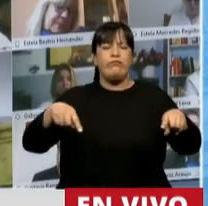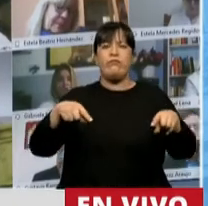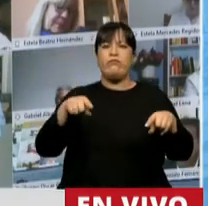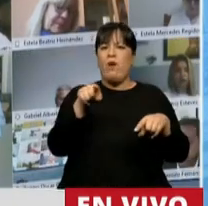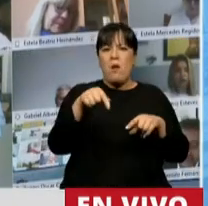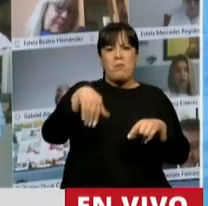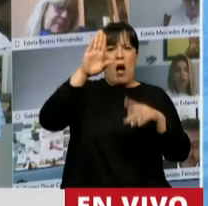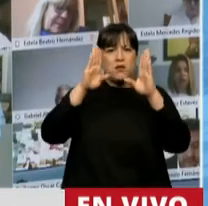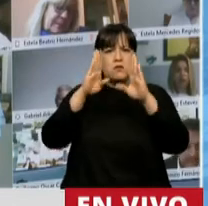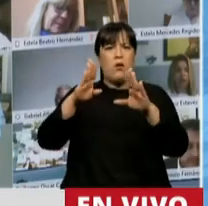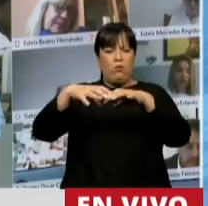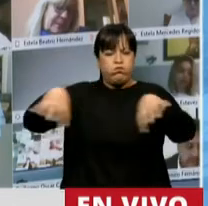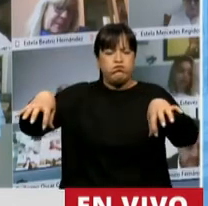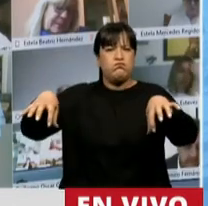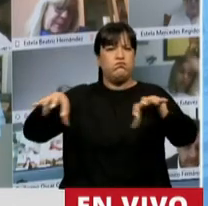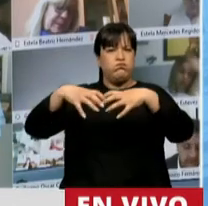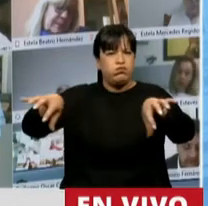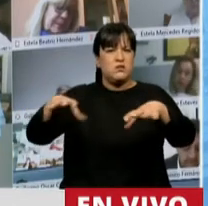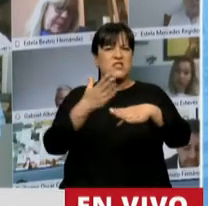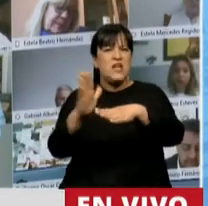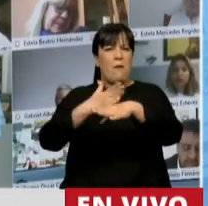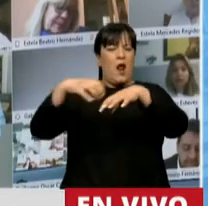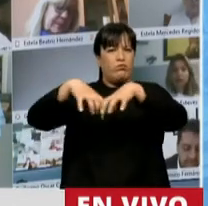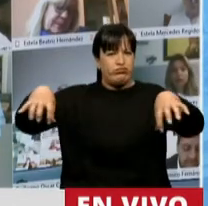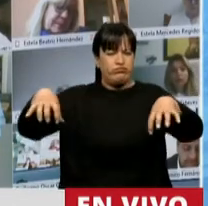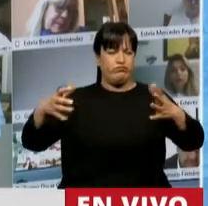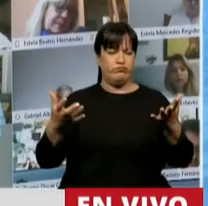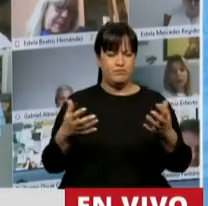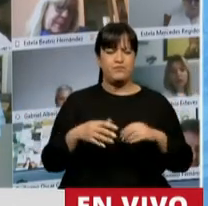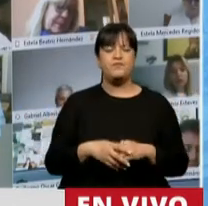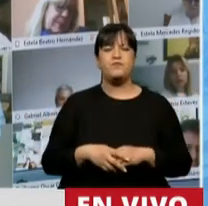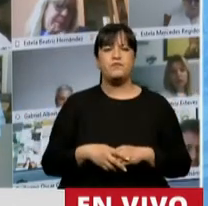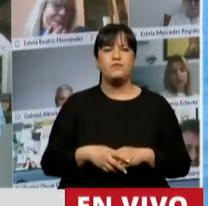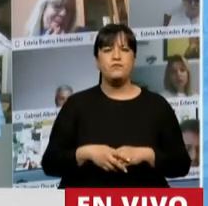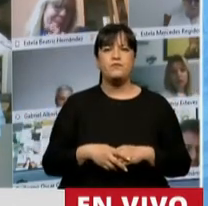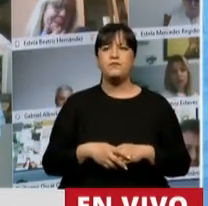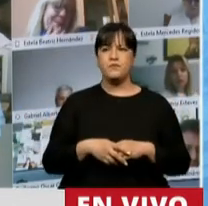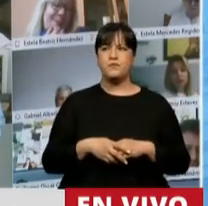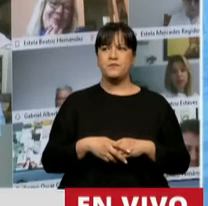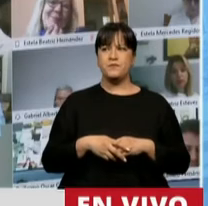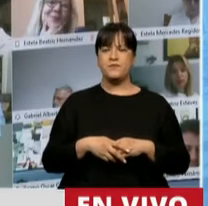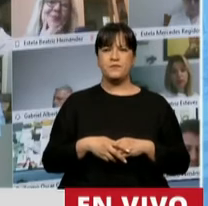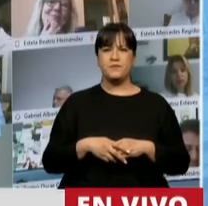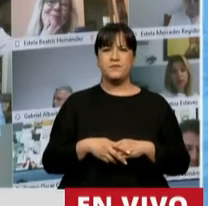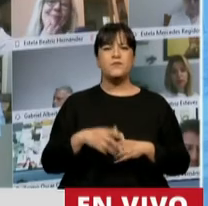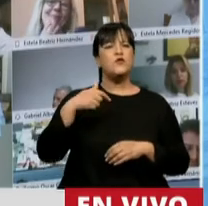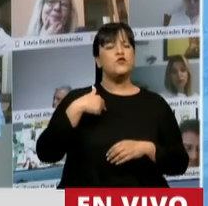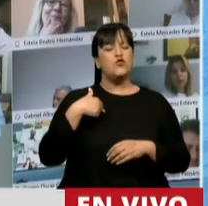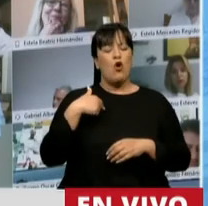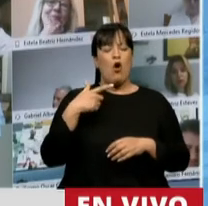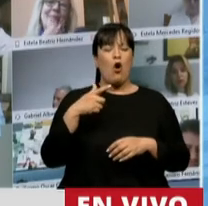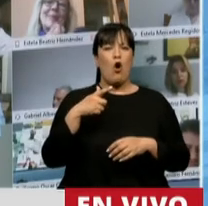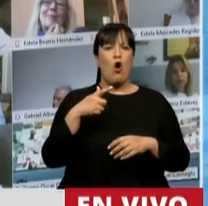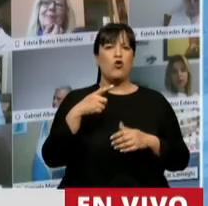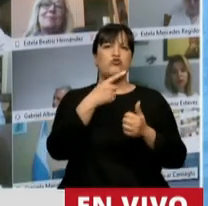una de las familias a lo largo y a lo ancho de toda la Argentina. Y en esto, Presidente, no voy a entrar en